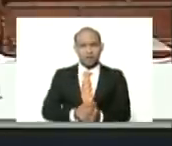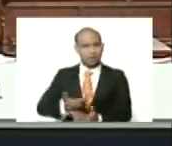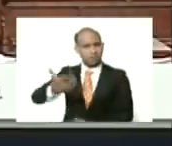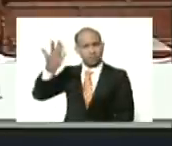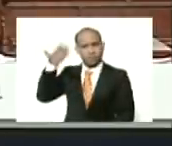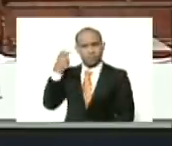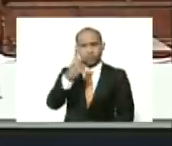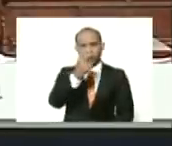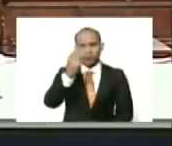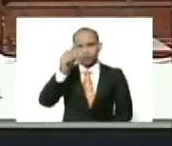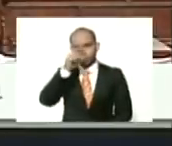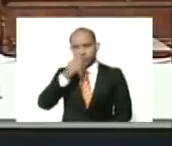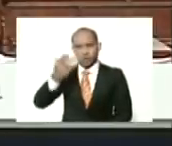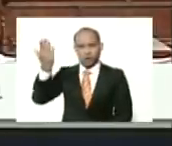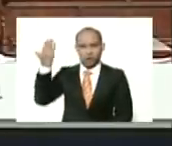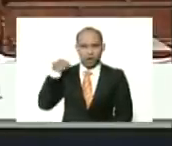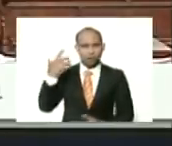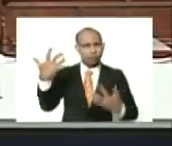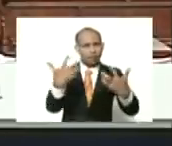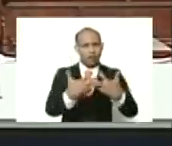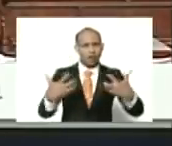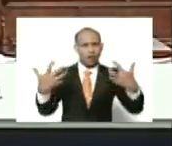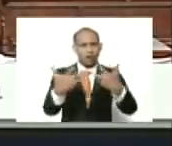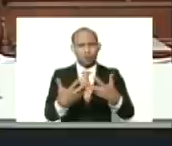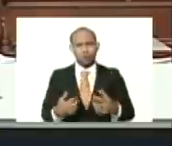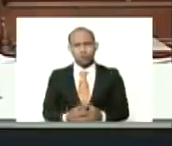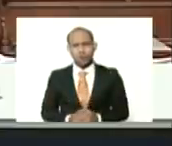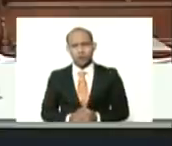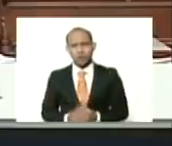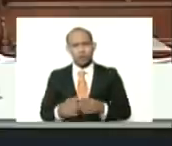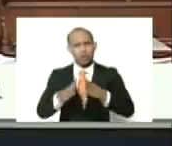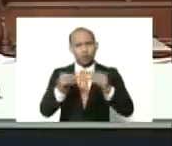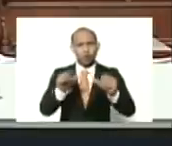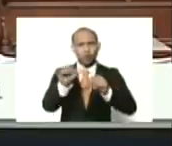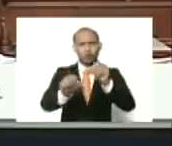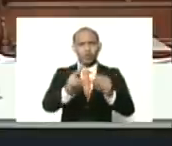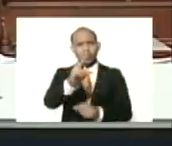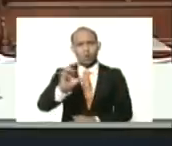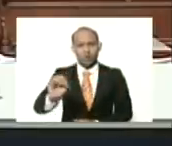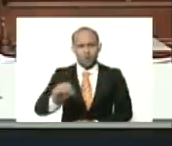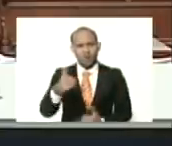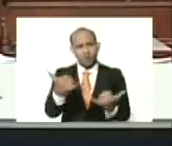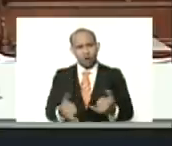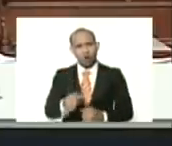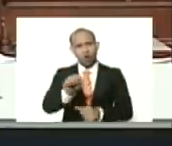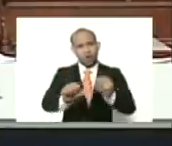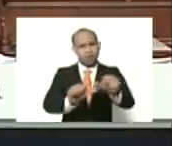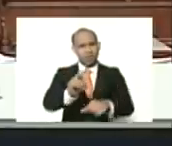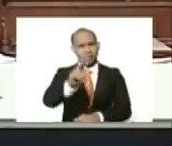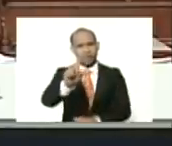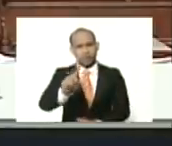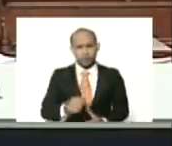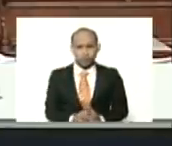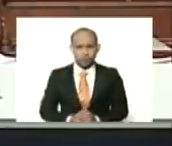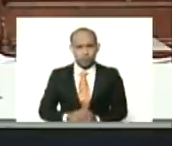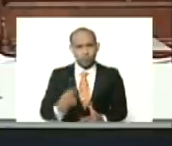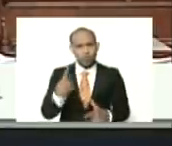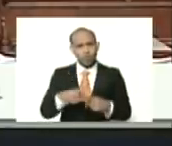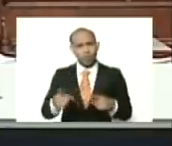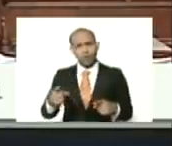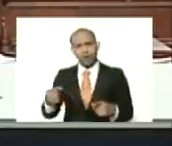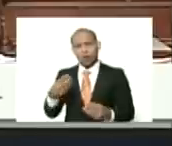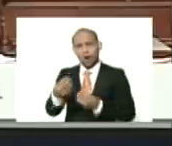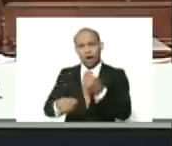años, de la lucha, de todo el siglo XX, y ahora del siglo XXI, pero me hacen una